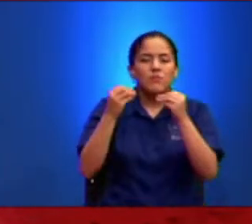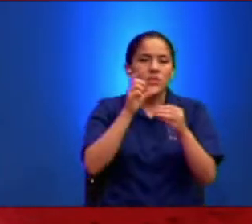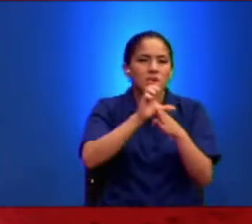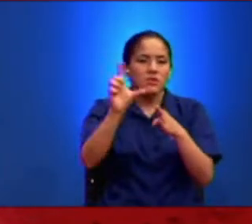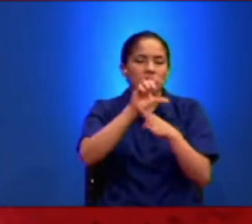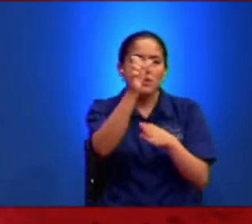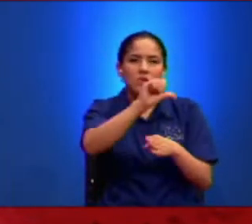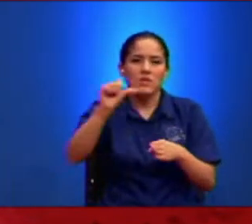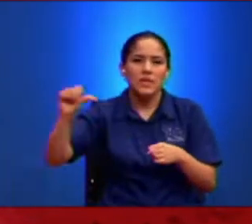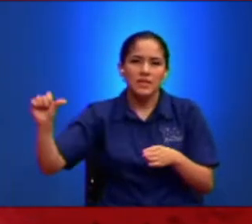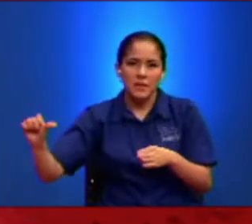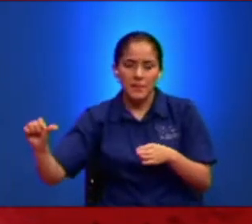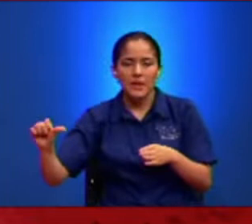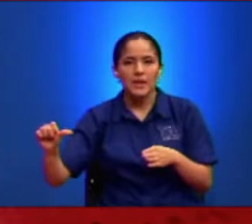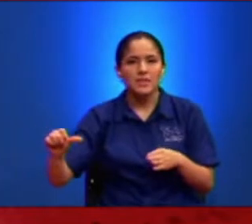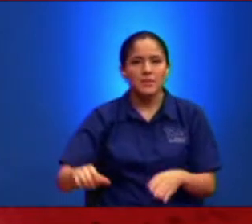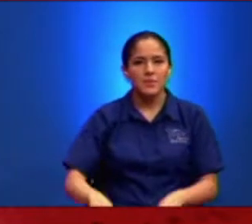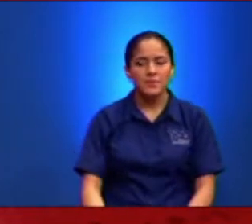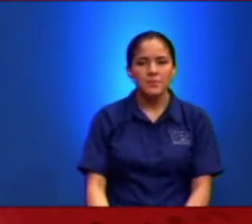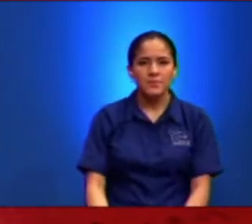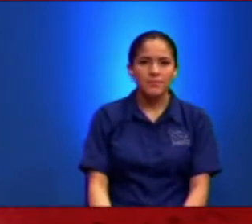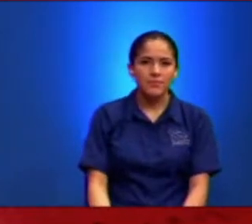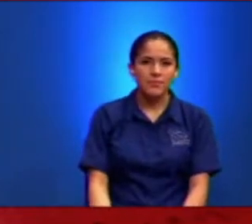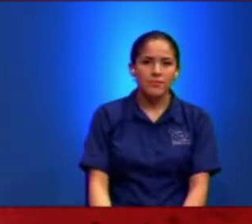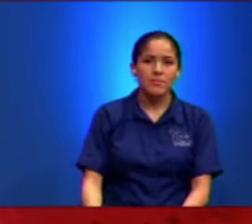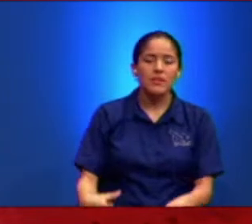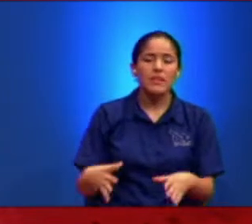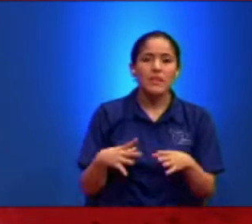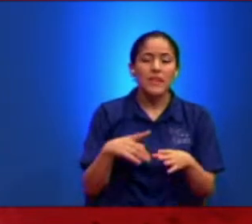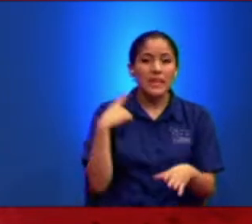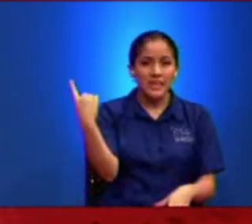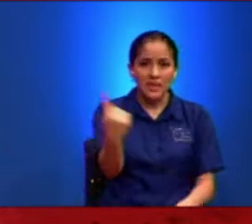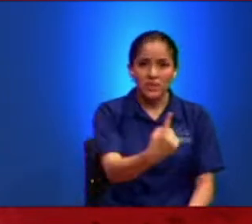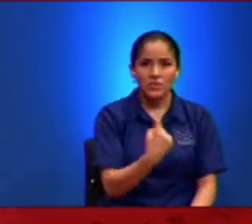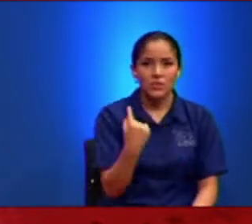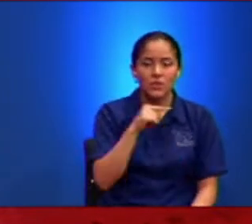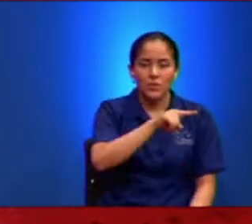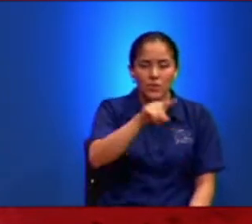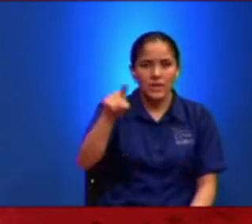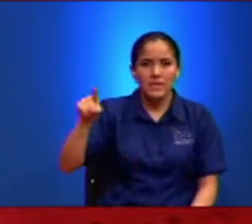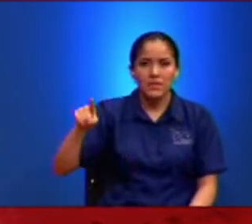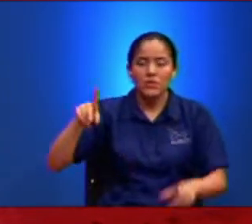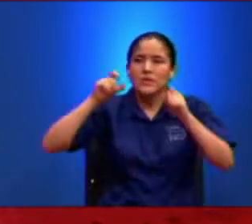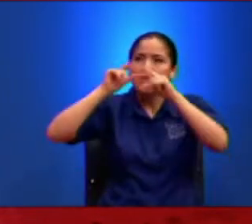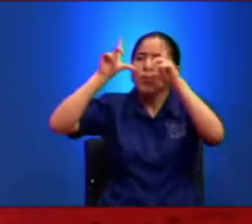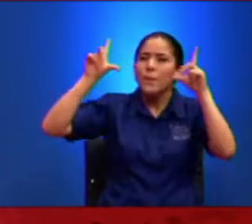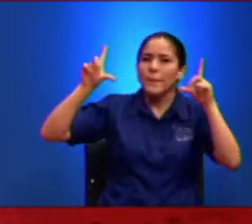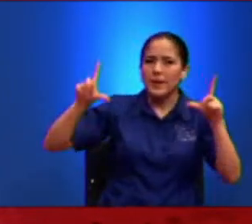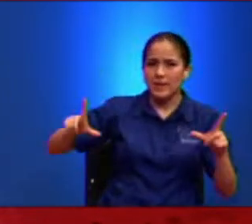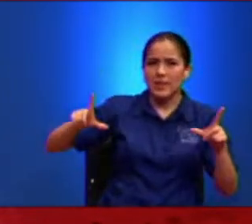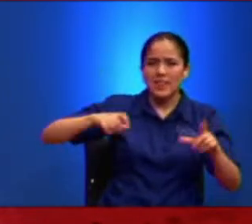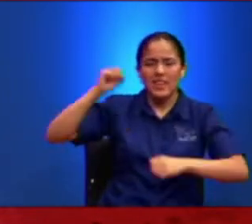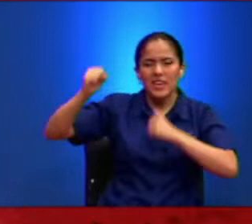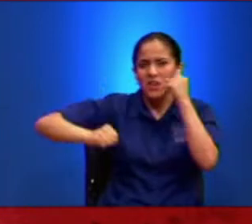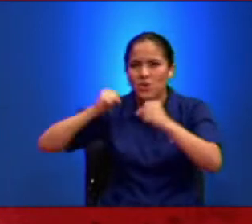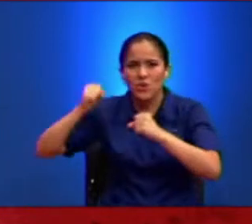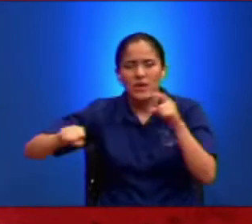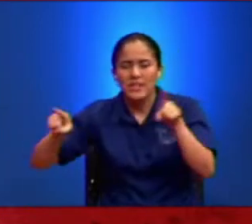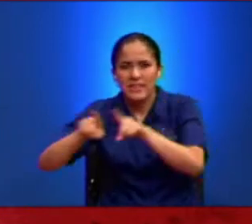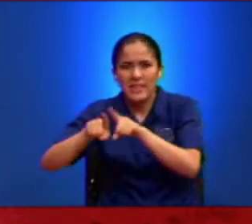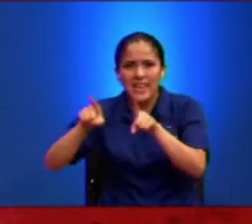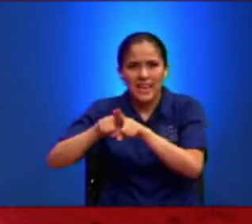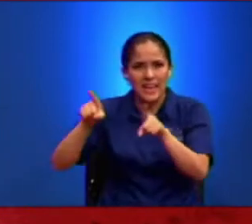Embriagueces Abominables Idolatrías Y en todo esto Se sorprenden De que no corráis Con ellos En el mismo